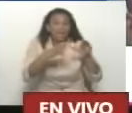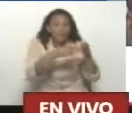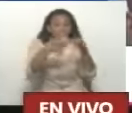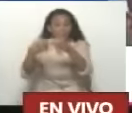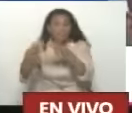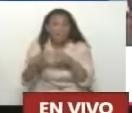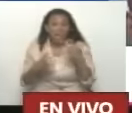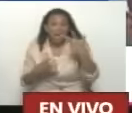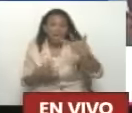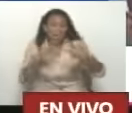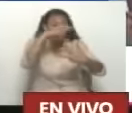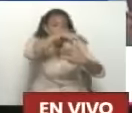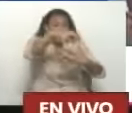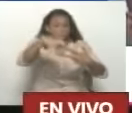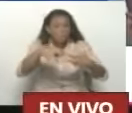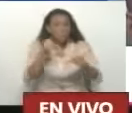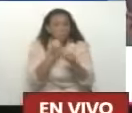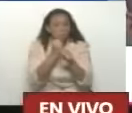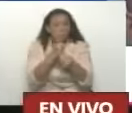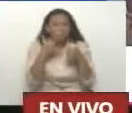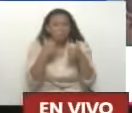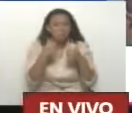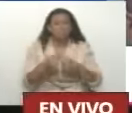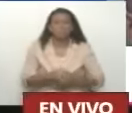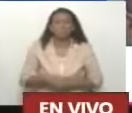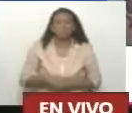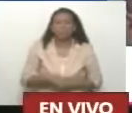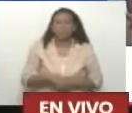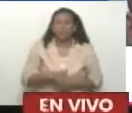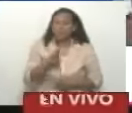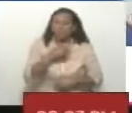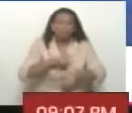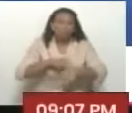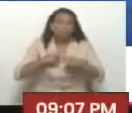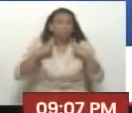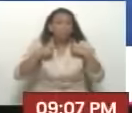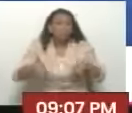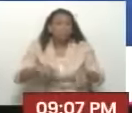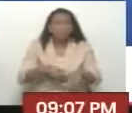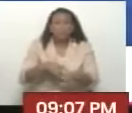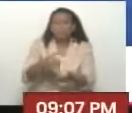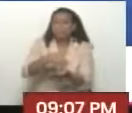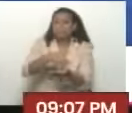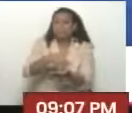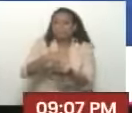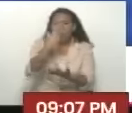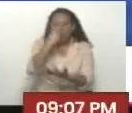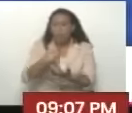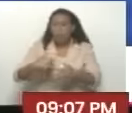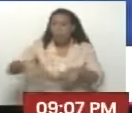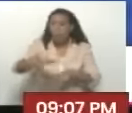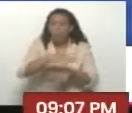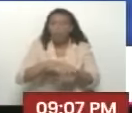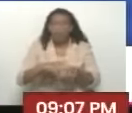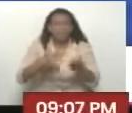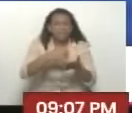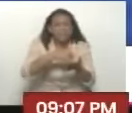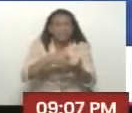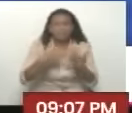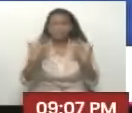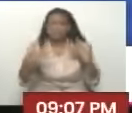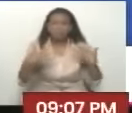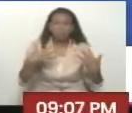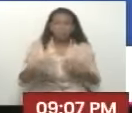comandante. Se lo prometo. No hay tiempo que perder, mi comandante. No podemos fallarle al país en este momento. No hay tiempo que perder.